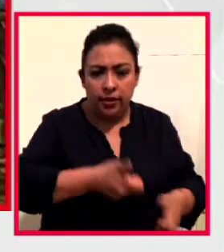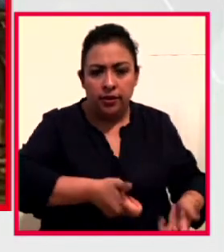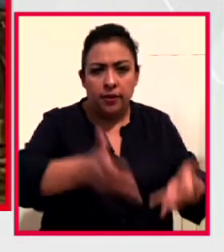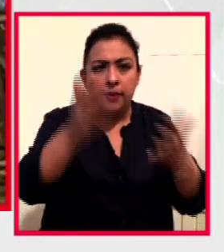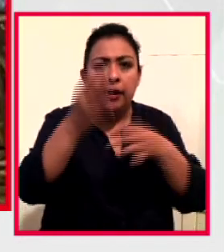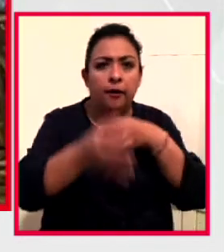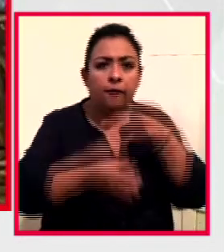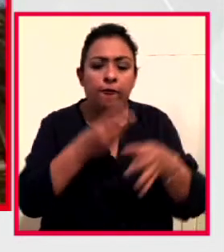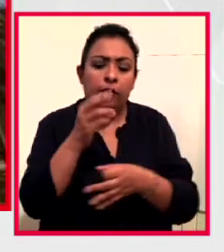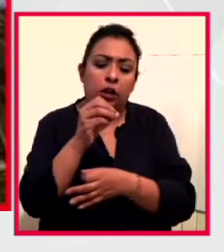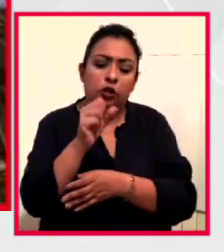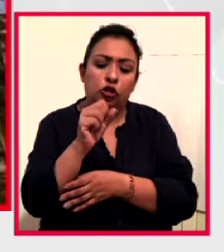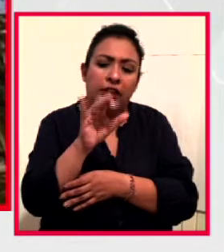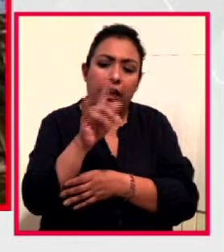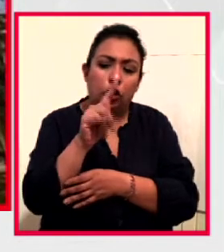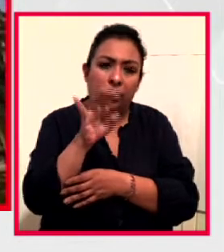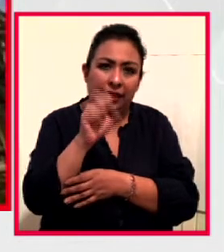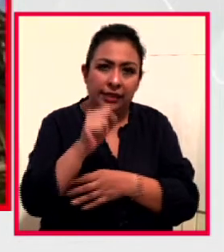Oscar Cortés.